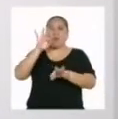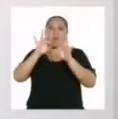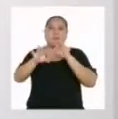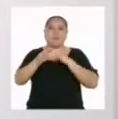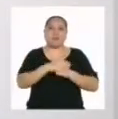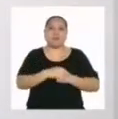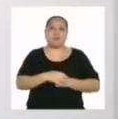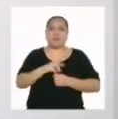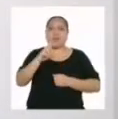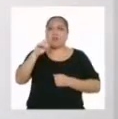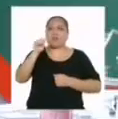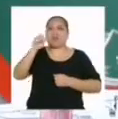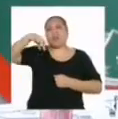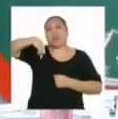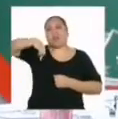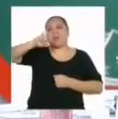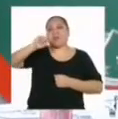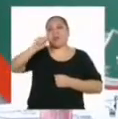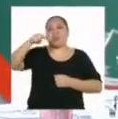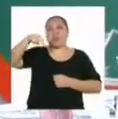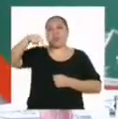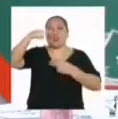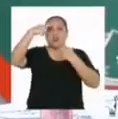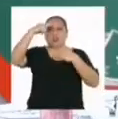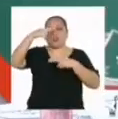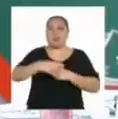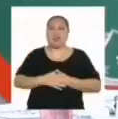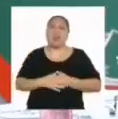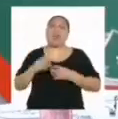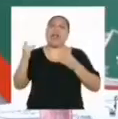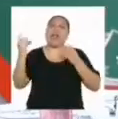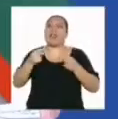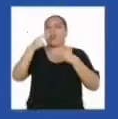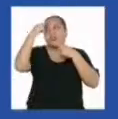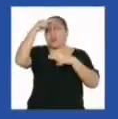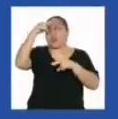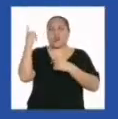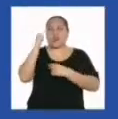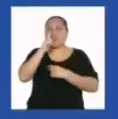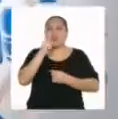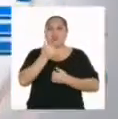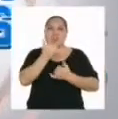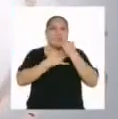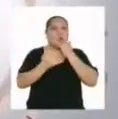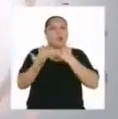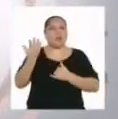en tu Rappi Noticiero? ¡Es cierto! El Rappi Noticiero nunca falla.